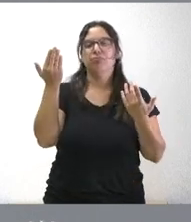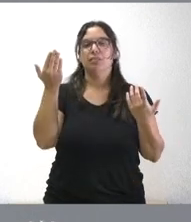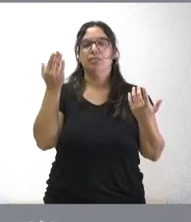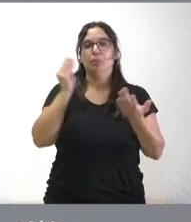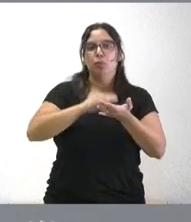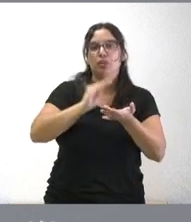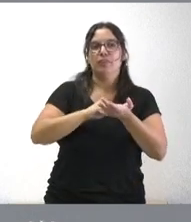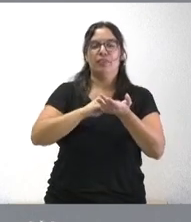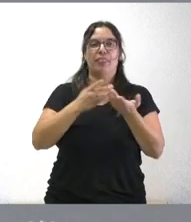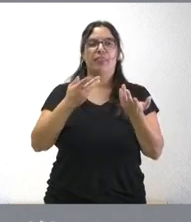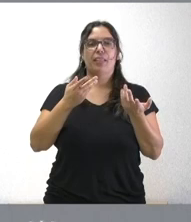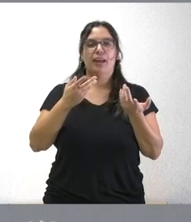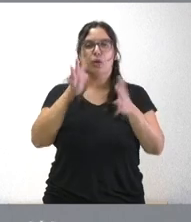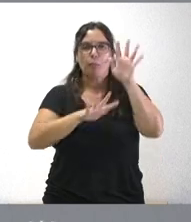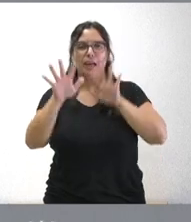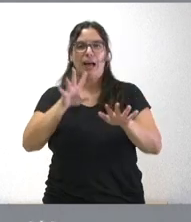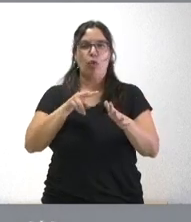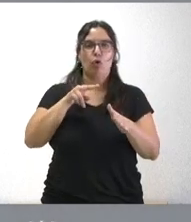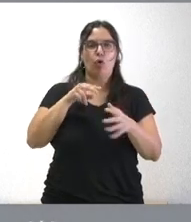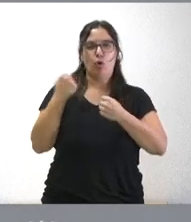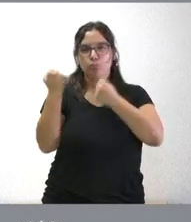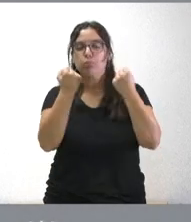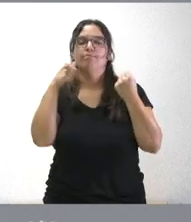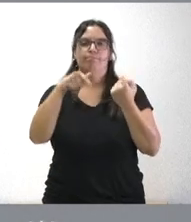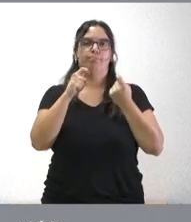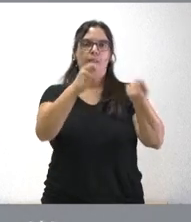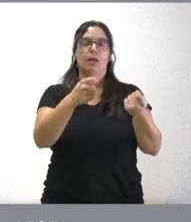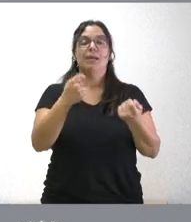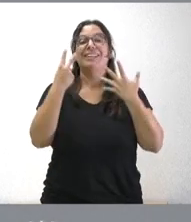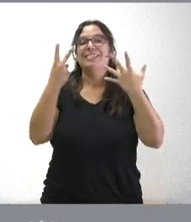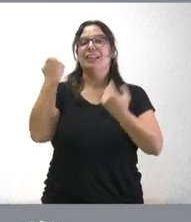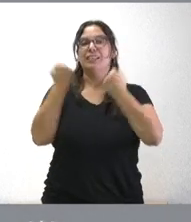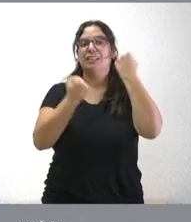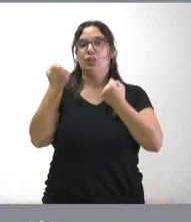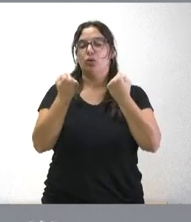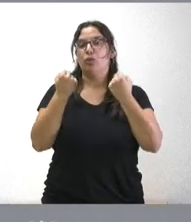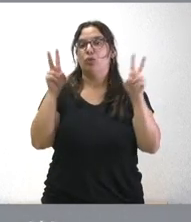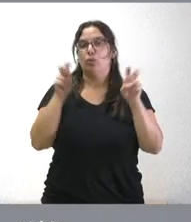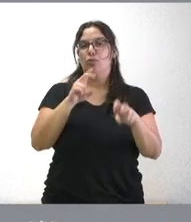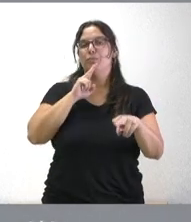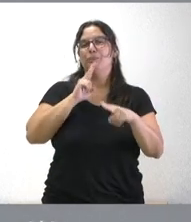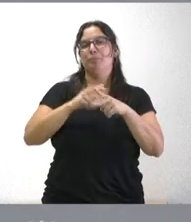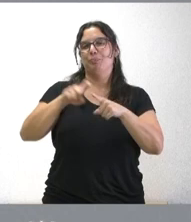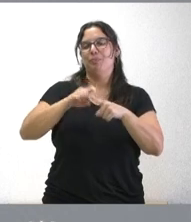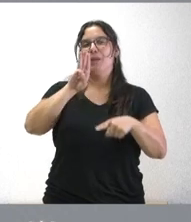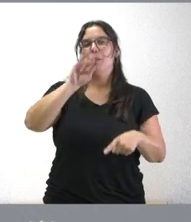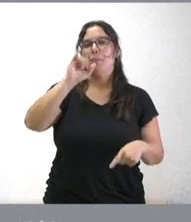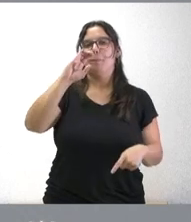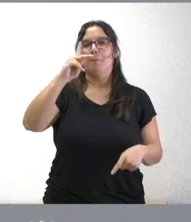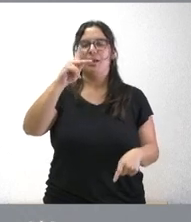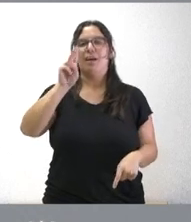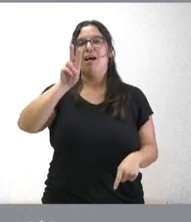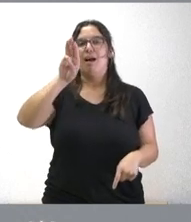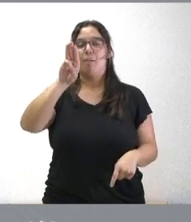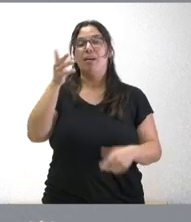de orografía más complicada. Como les digo, estos siete nuevos vehículos tipo pick-up en extinción de incendios tienen un coste total que se aproxima a los